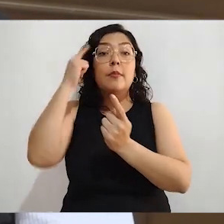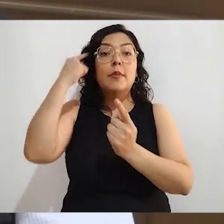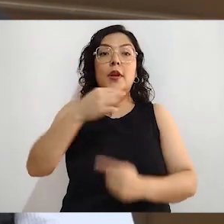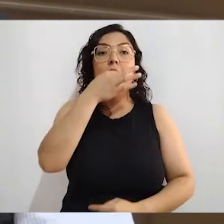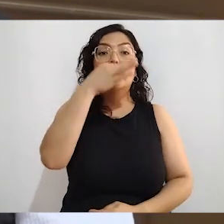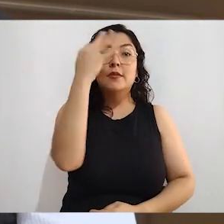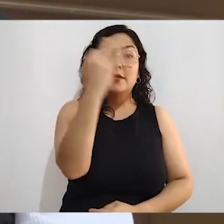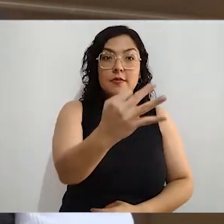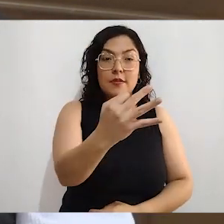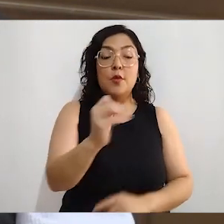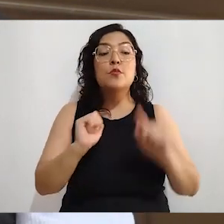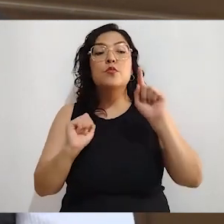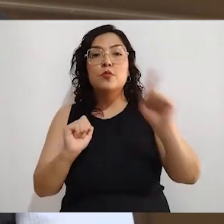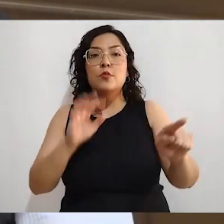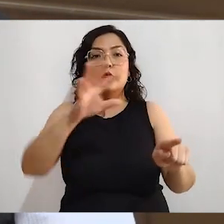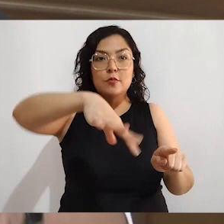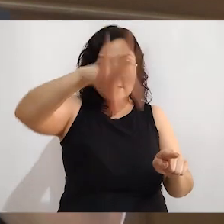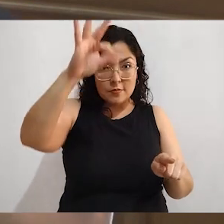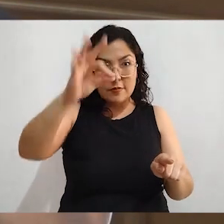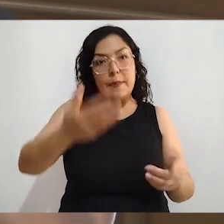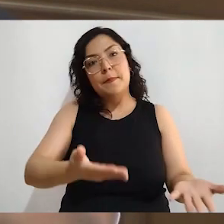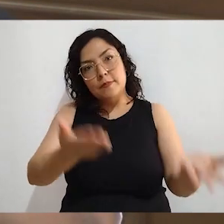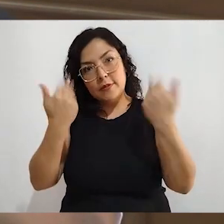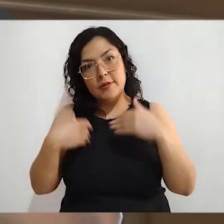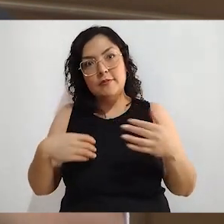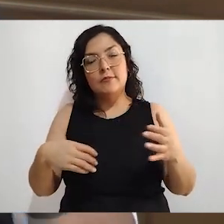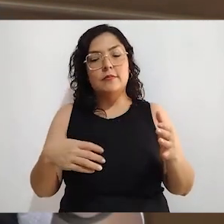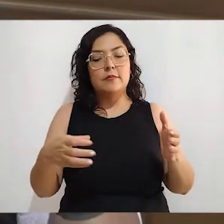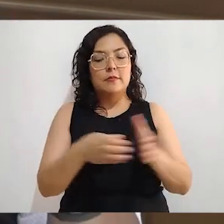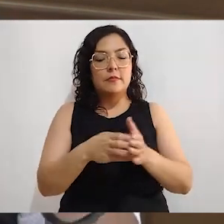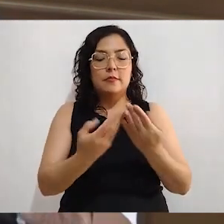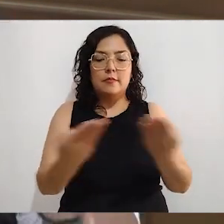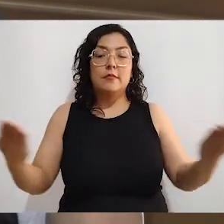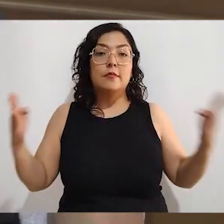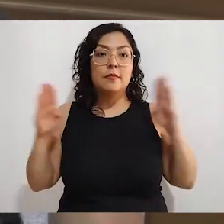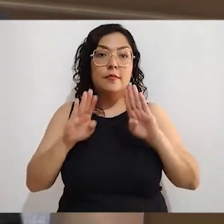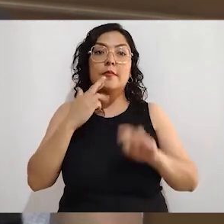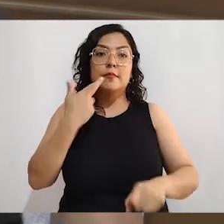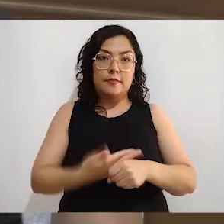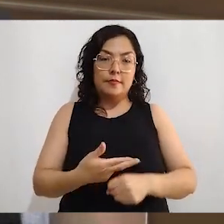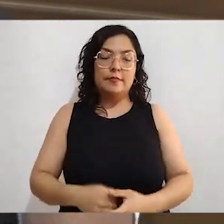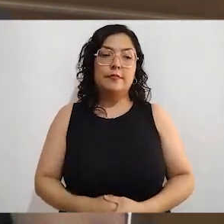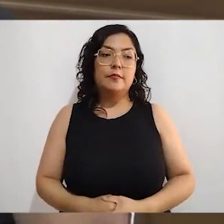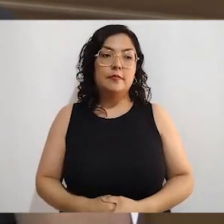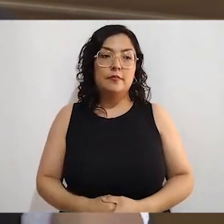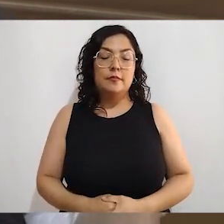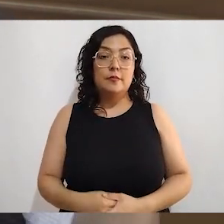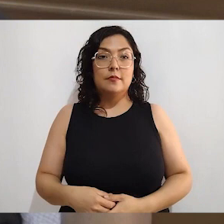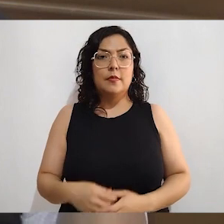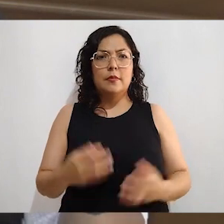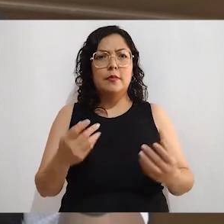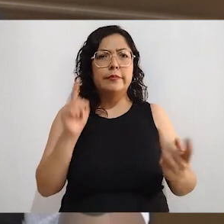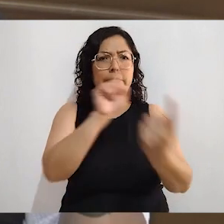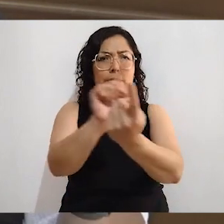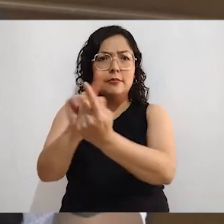posiblemente en la casilla. Ya hicimos un primer recorrido, estamos hablando de que visitamos a esas